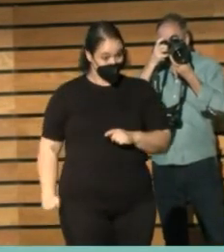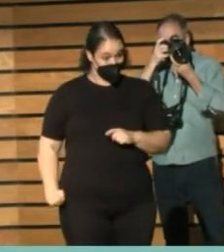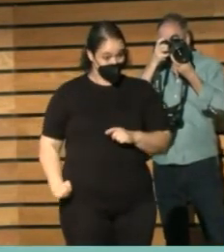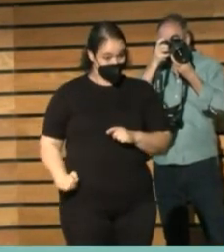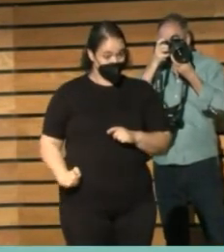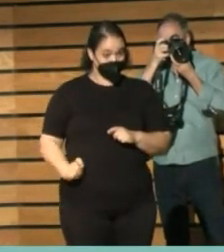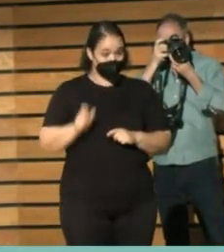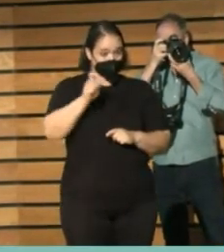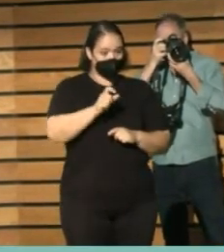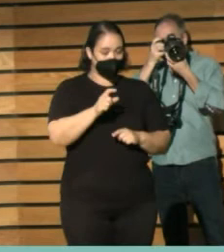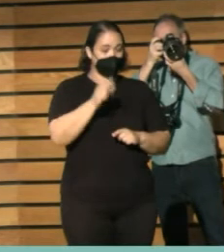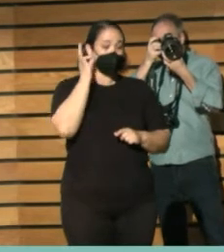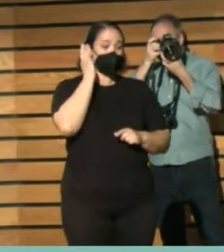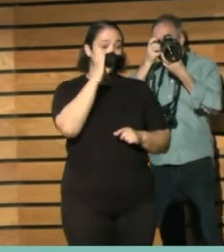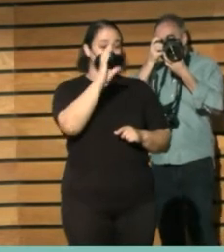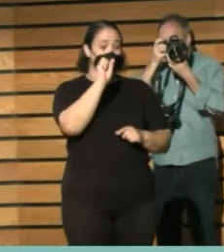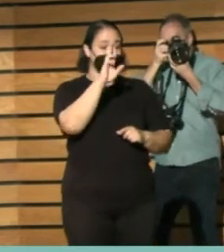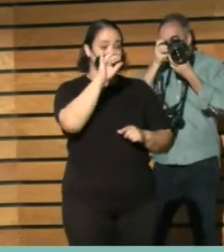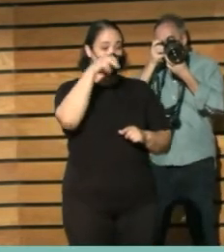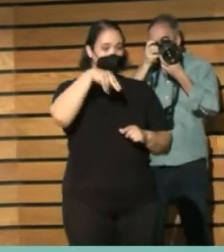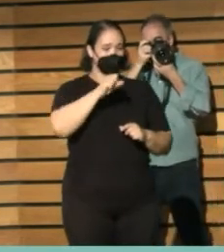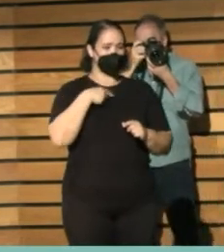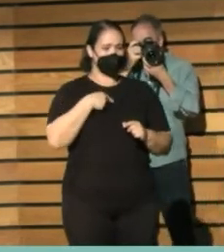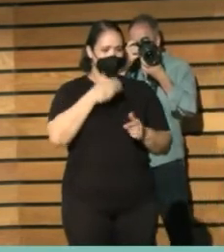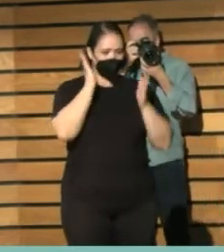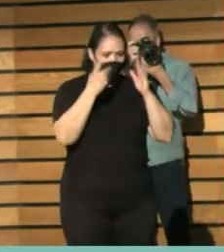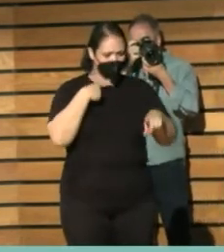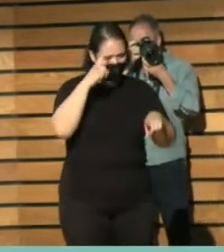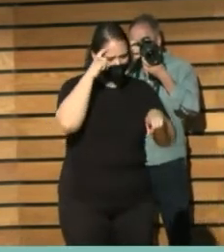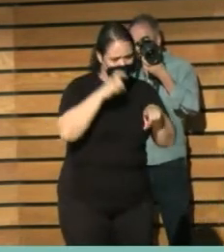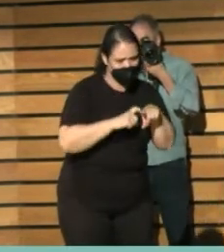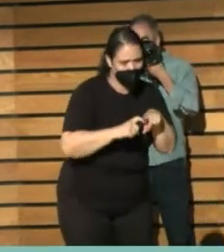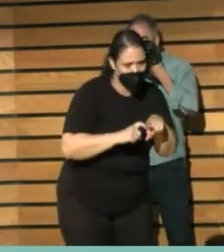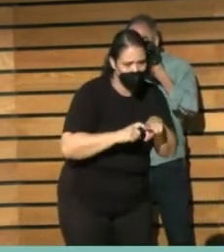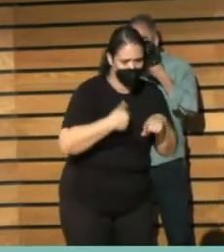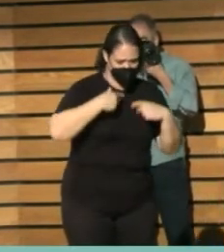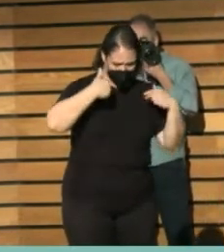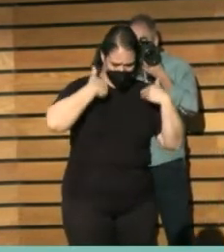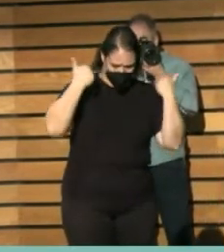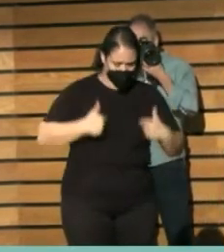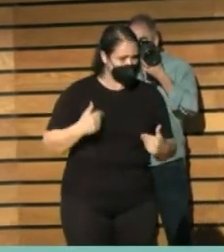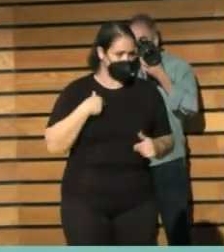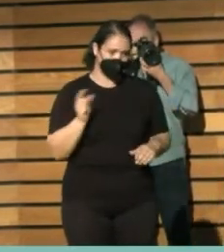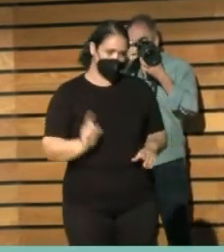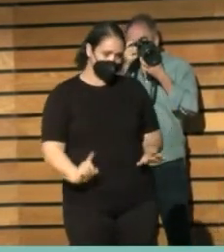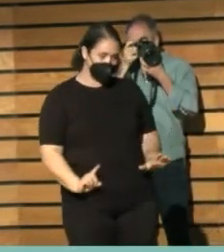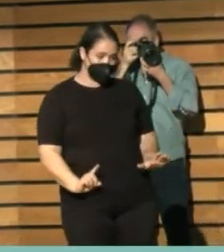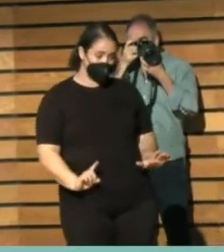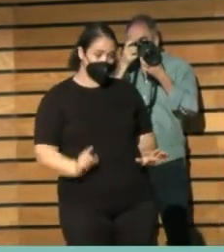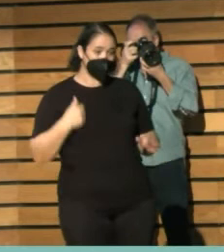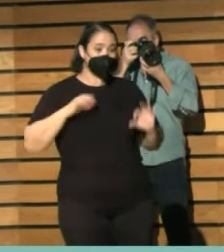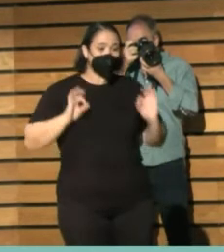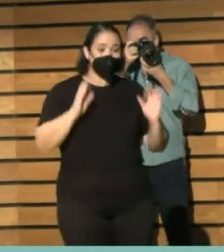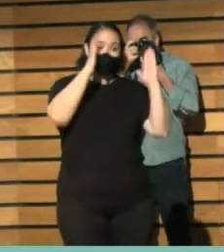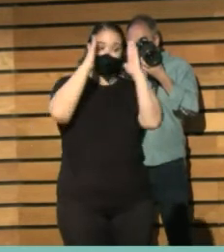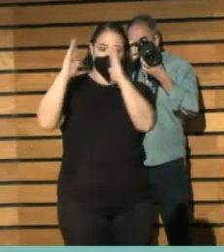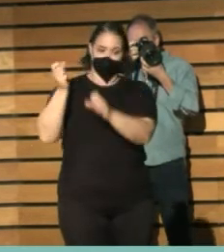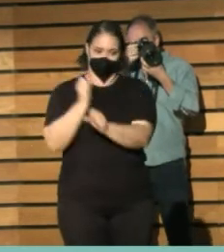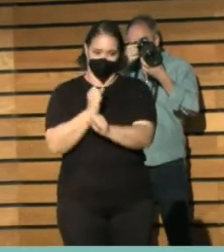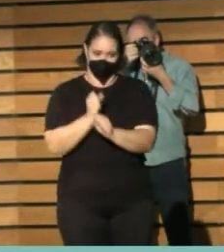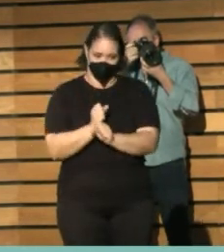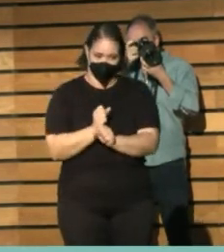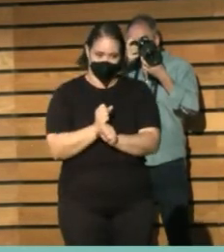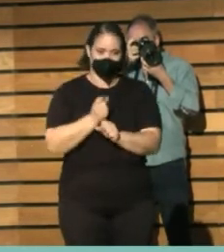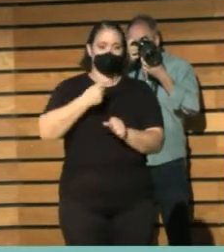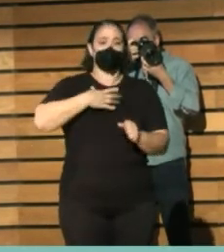Karina no somos el pedagogo el psicólogo y ese es el problema que tenemos a veces que nos pensamos que lo podemos